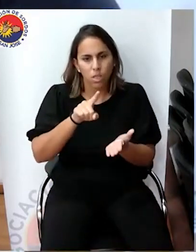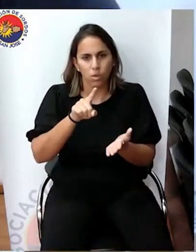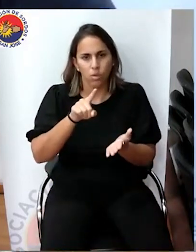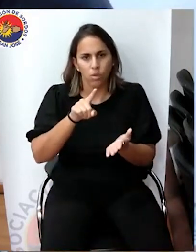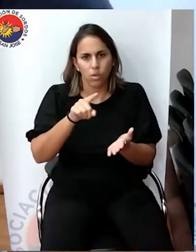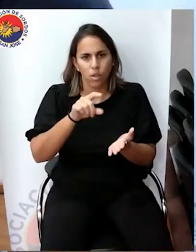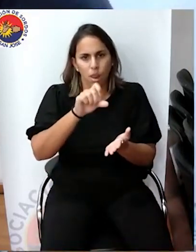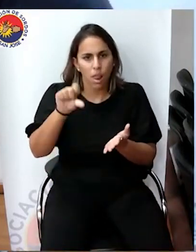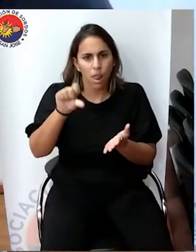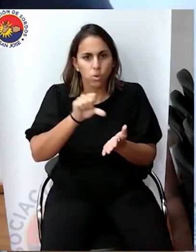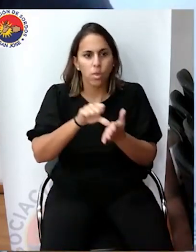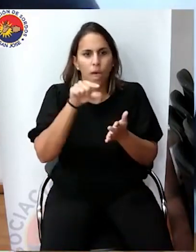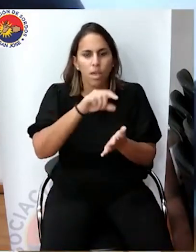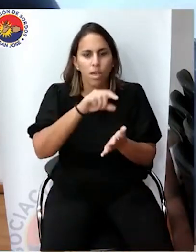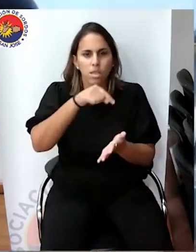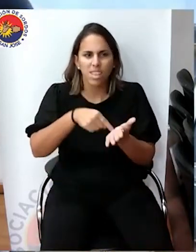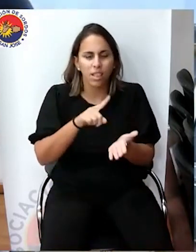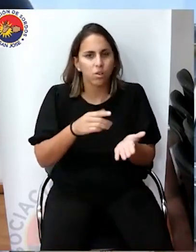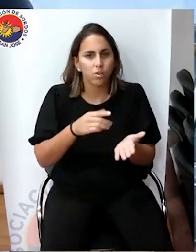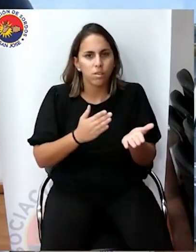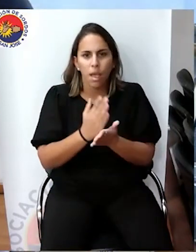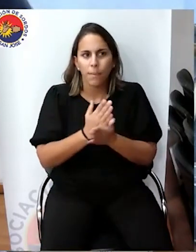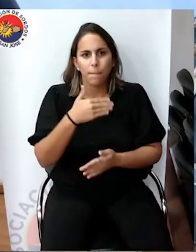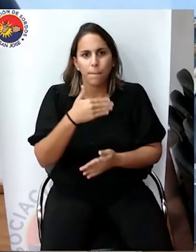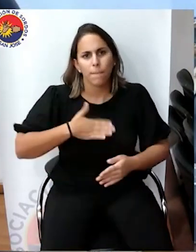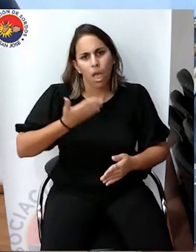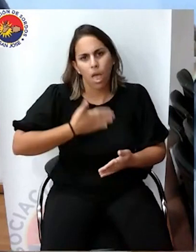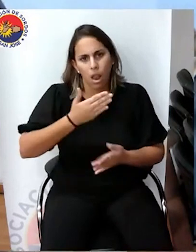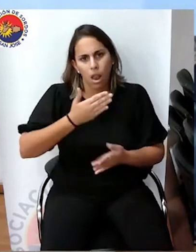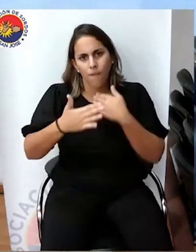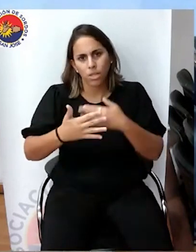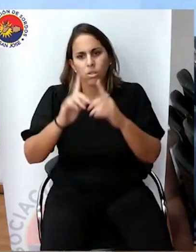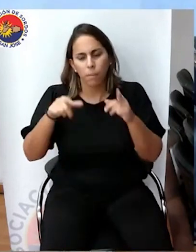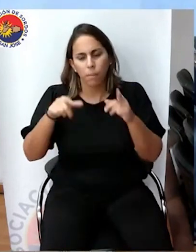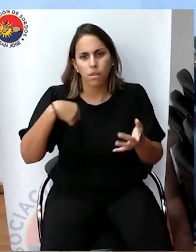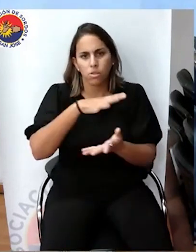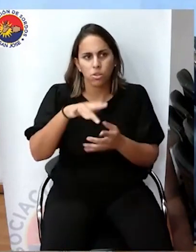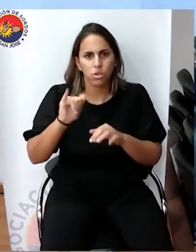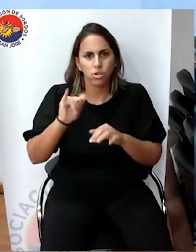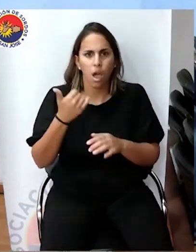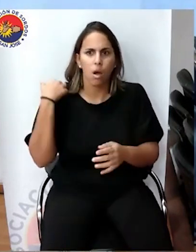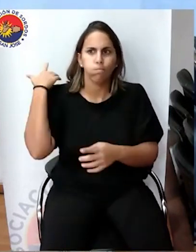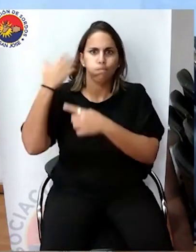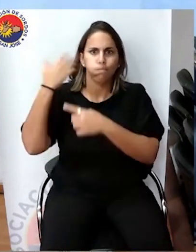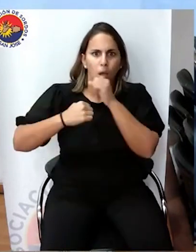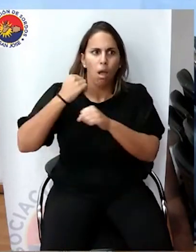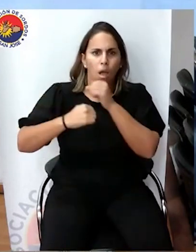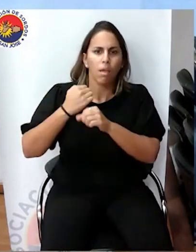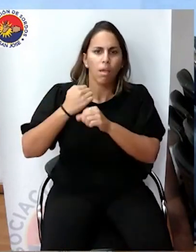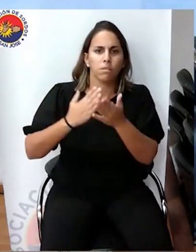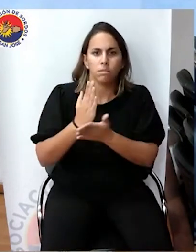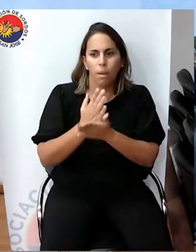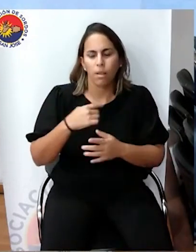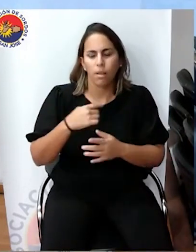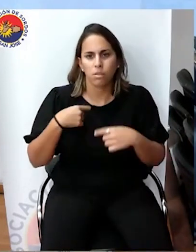Ciudad de Plata, centro que viene siendo reclamado por los vecinos y por toda la sociedad desde hace varios años, cuyo financiamiento fue votado